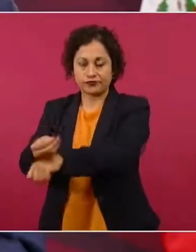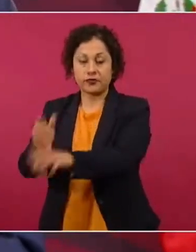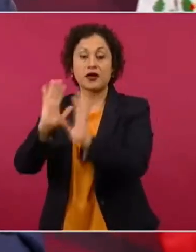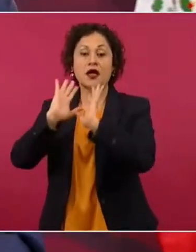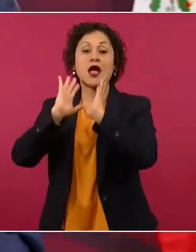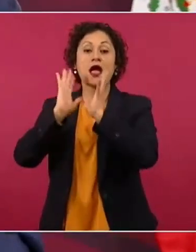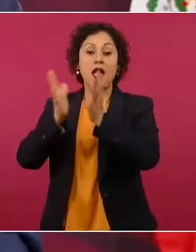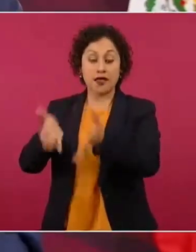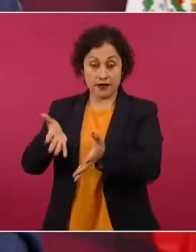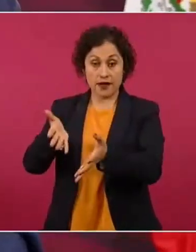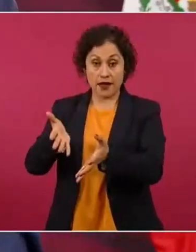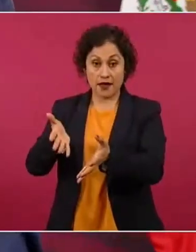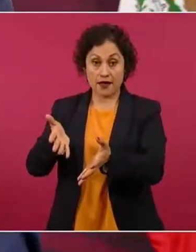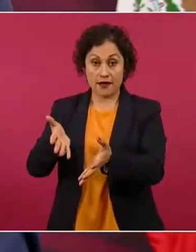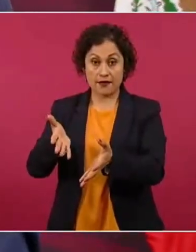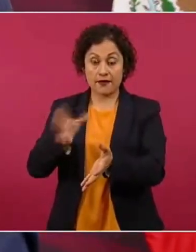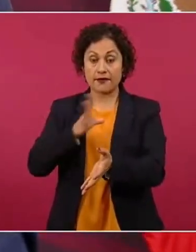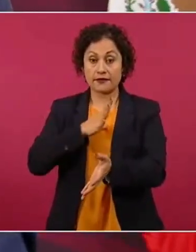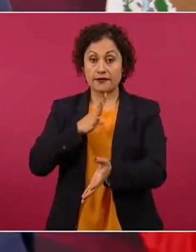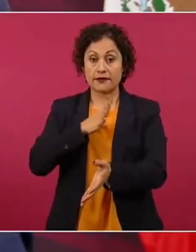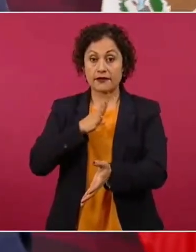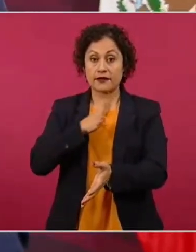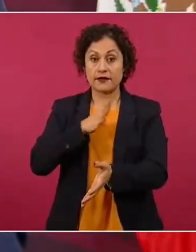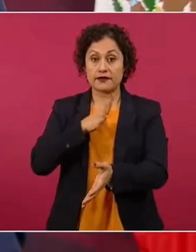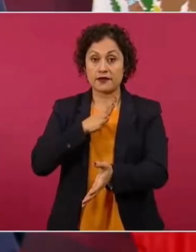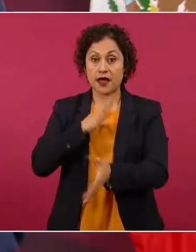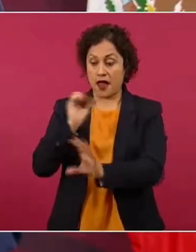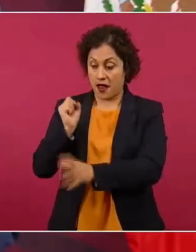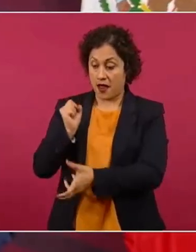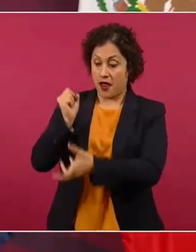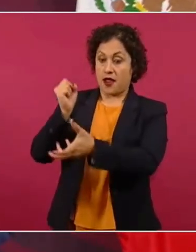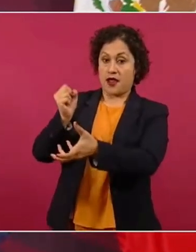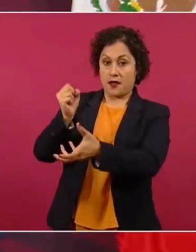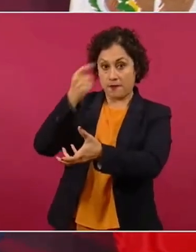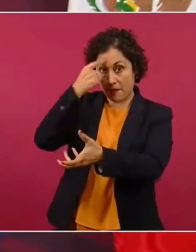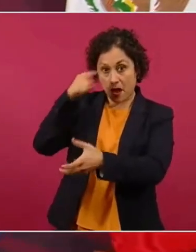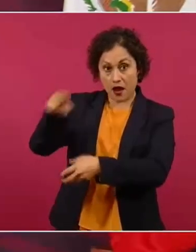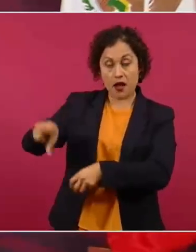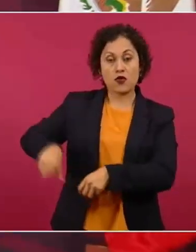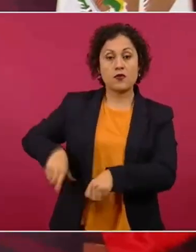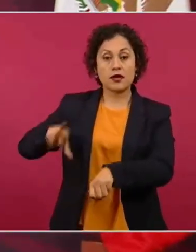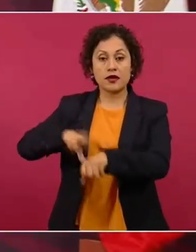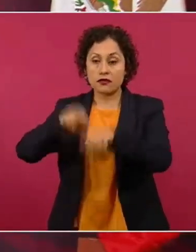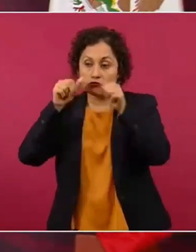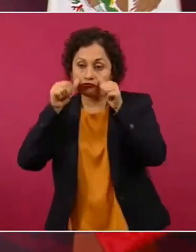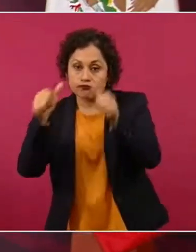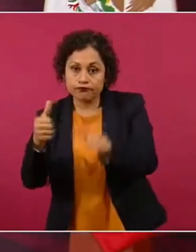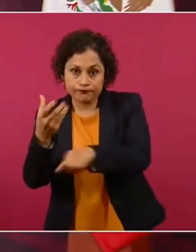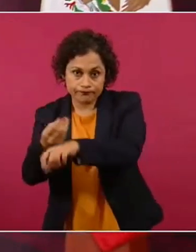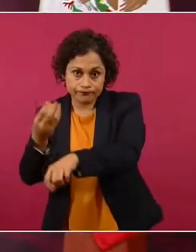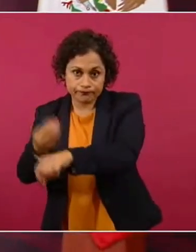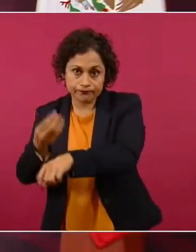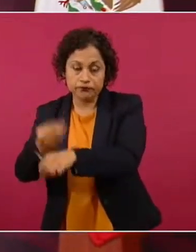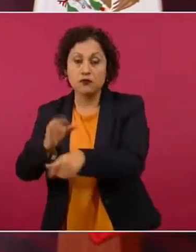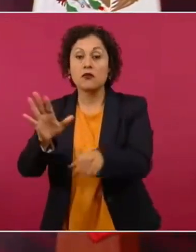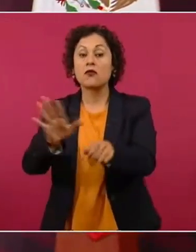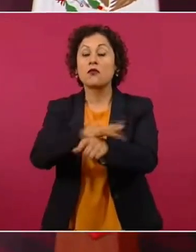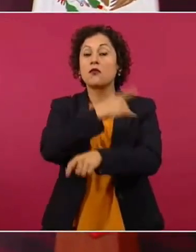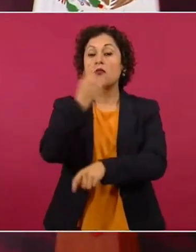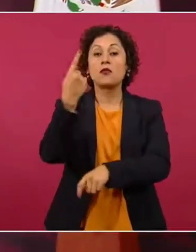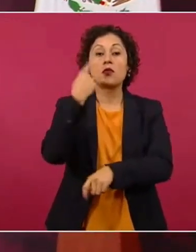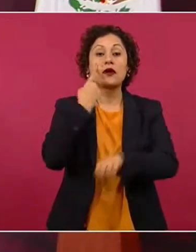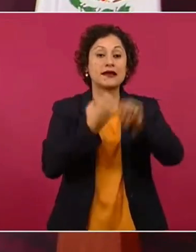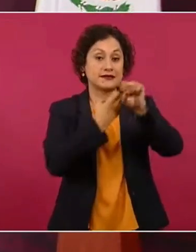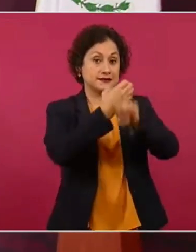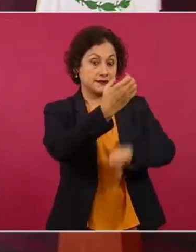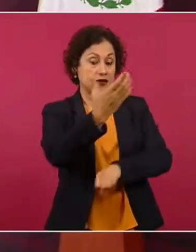un anticipo al gobernador. Porque en el caso de Sonora nos